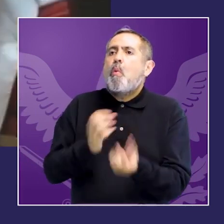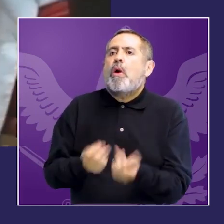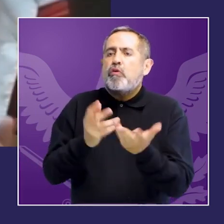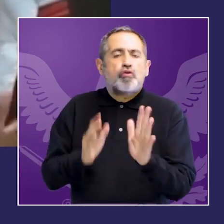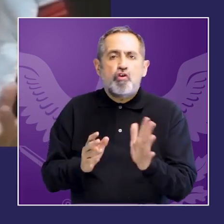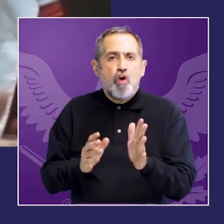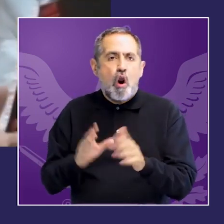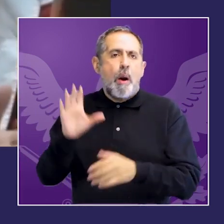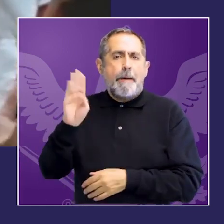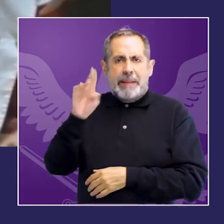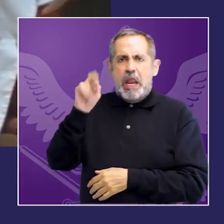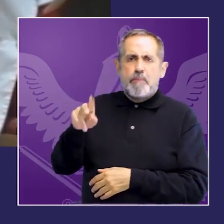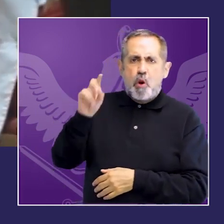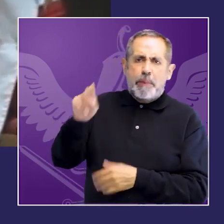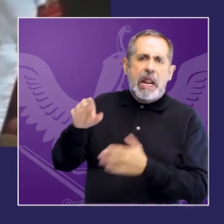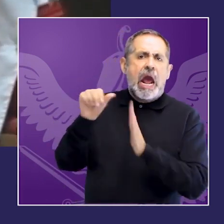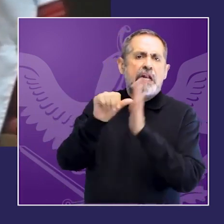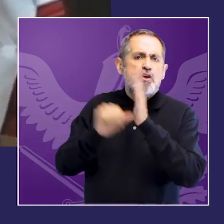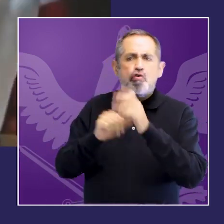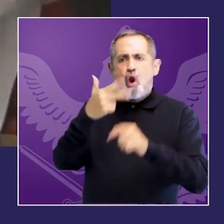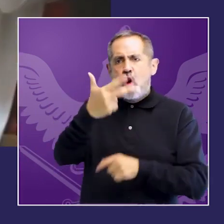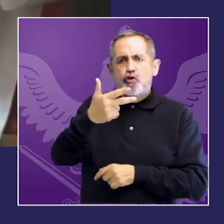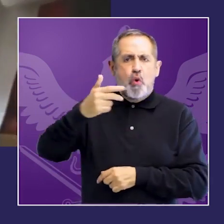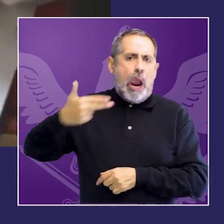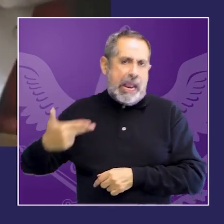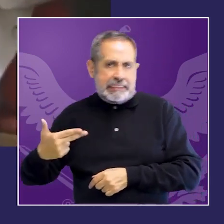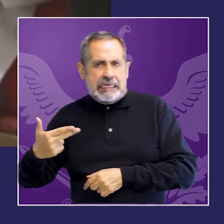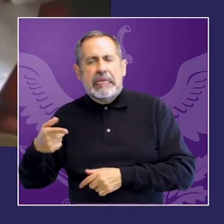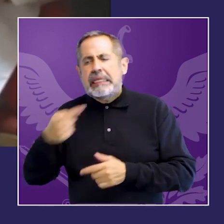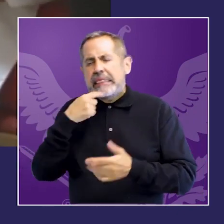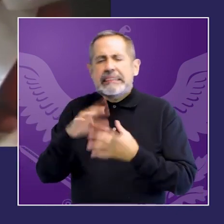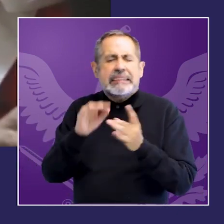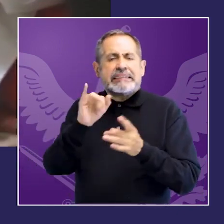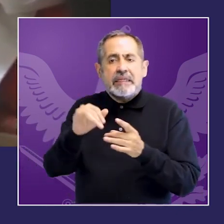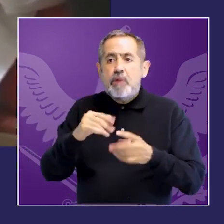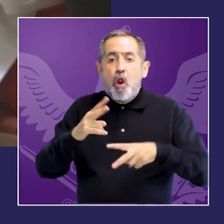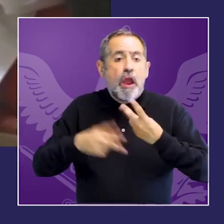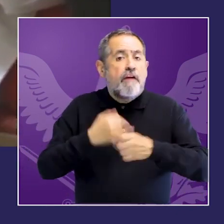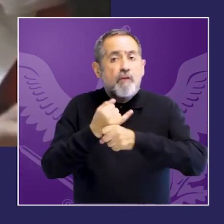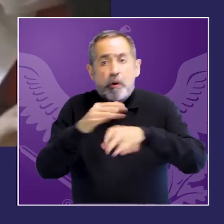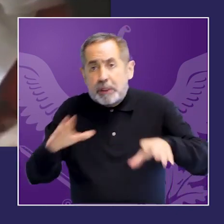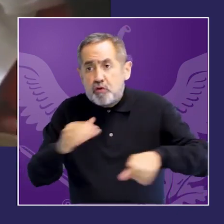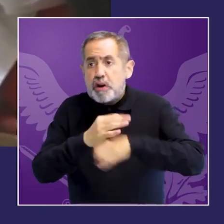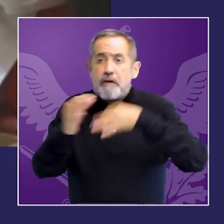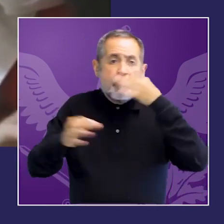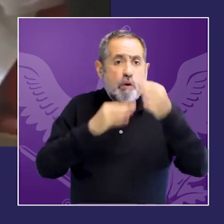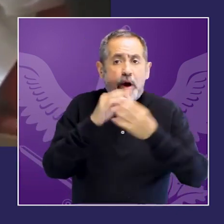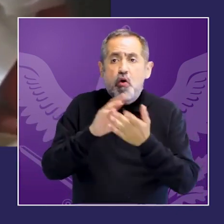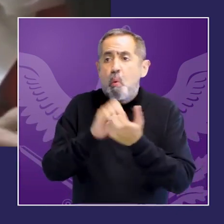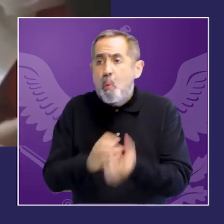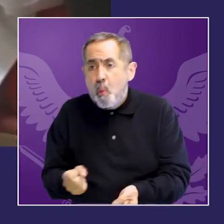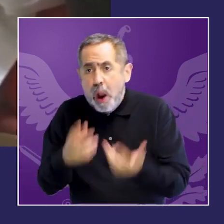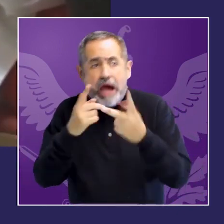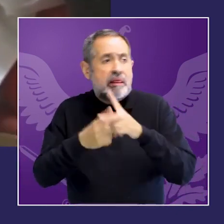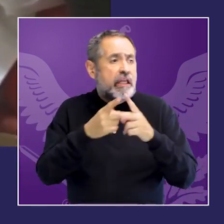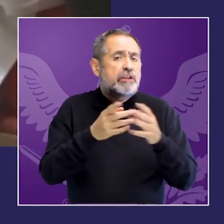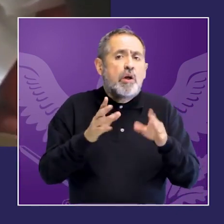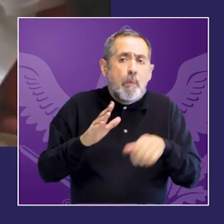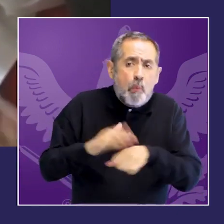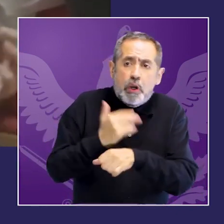queremos que se registre porque es lo que establece la convención en el artículo 8H la obligación de generar información y